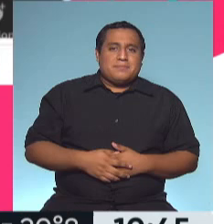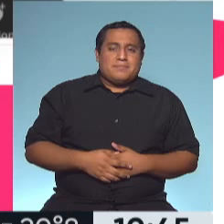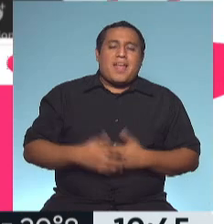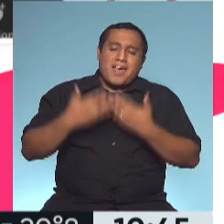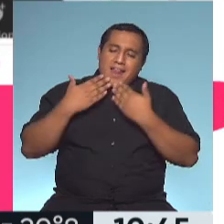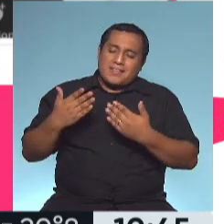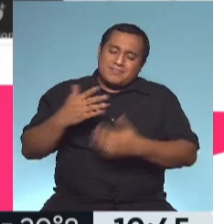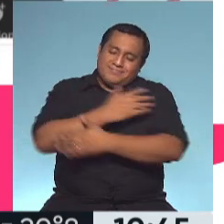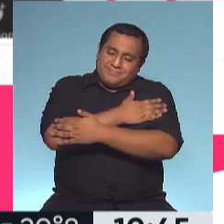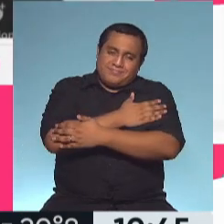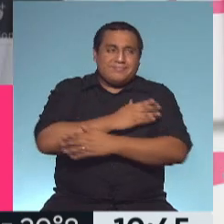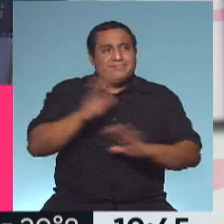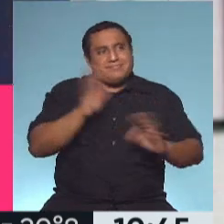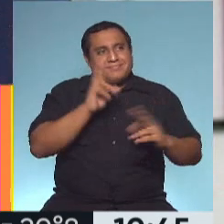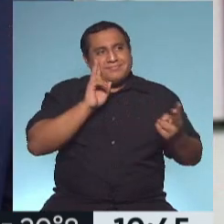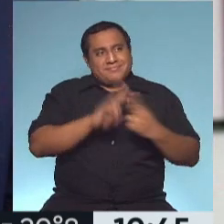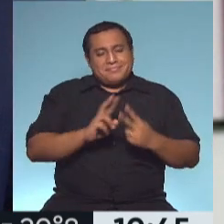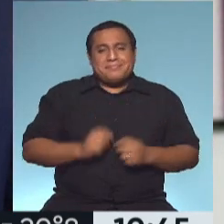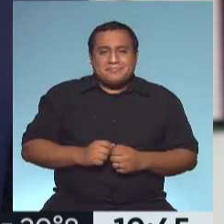Muchas gracias, un abrazo. Adiós, hasta pronto.